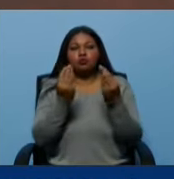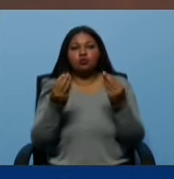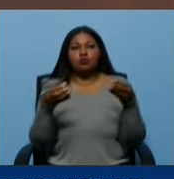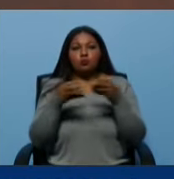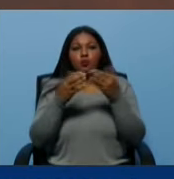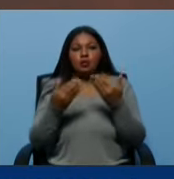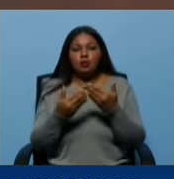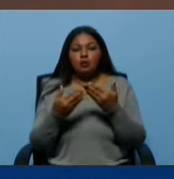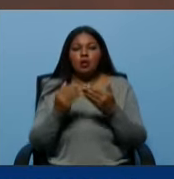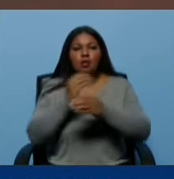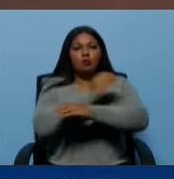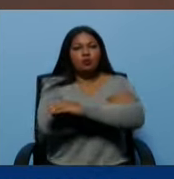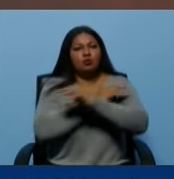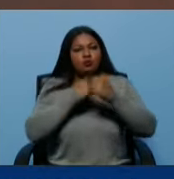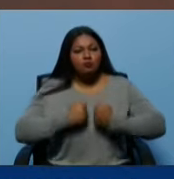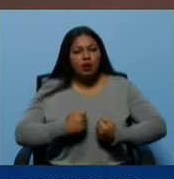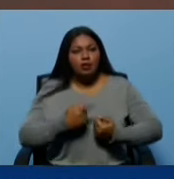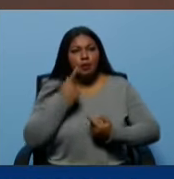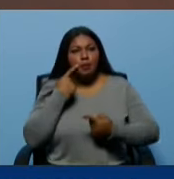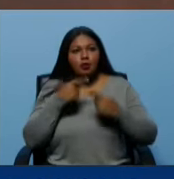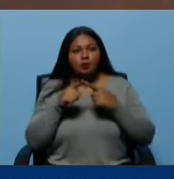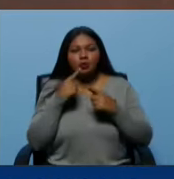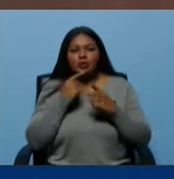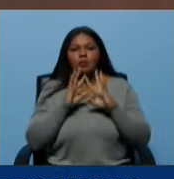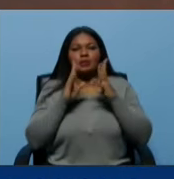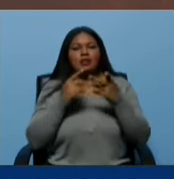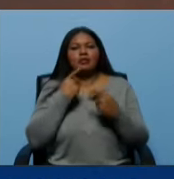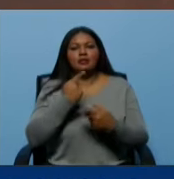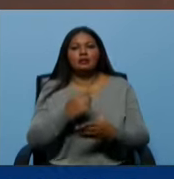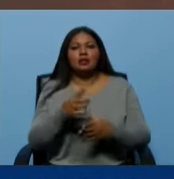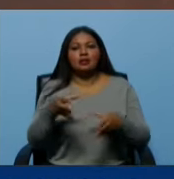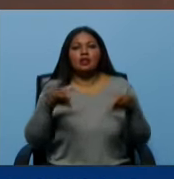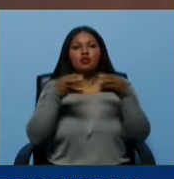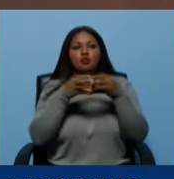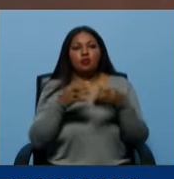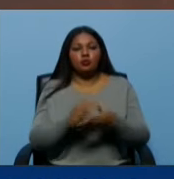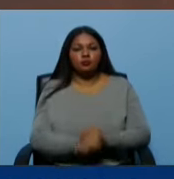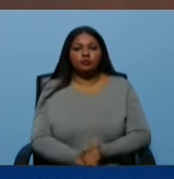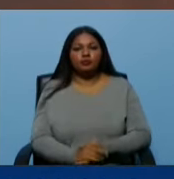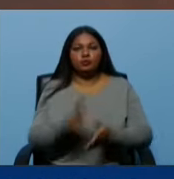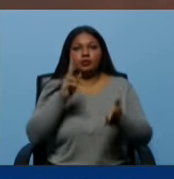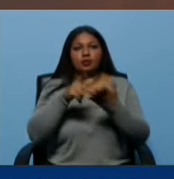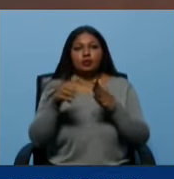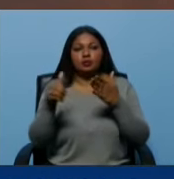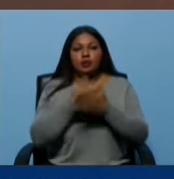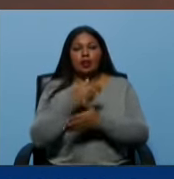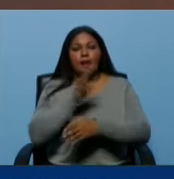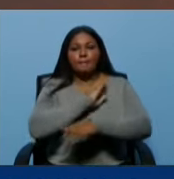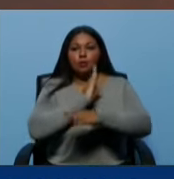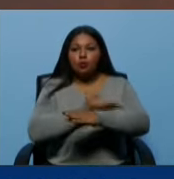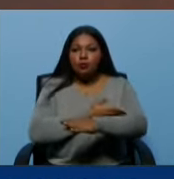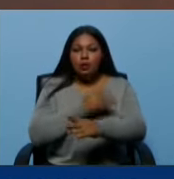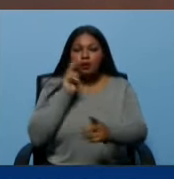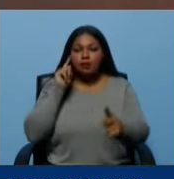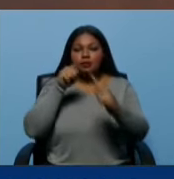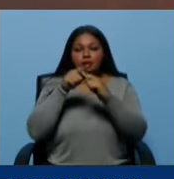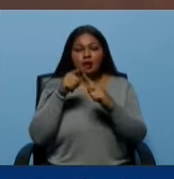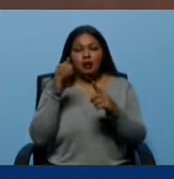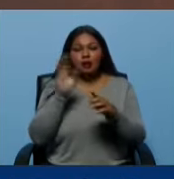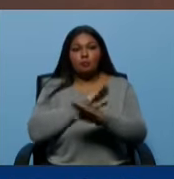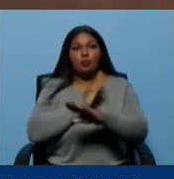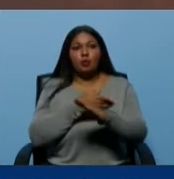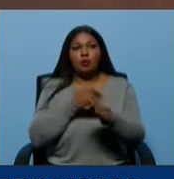extrema derecha. Pero él le comentaba y decía, mira, si este sector llegara a saltar el poder o alcanzar el poder en algún momento,